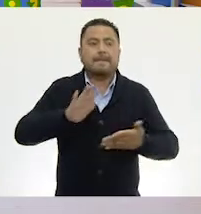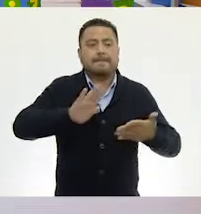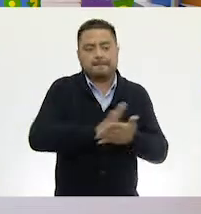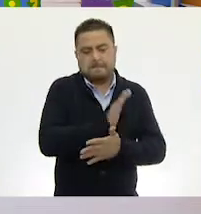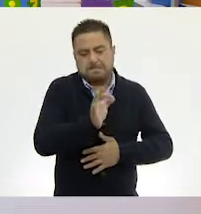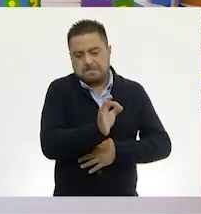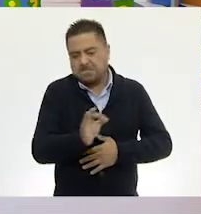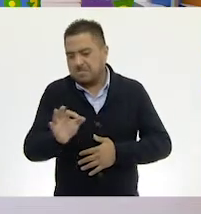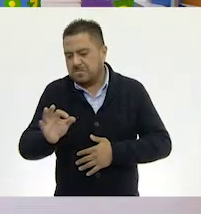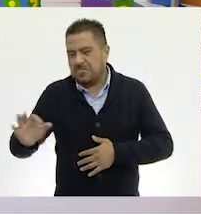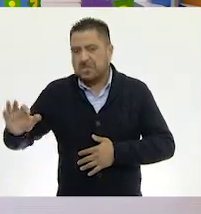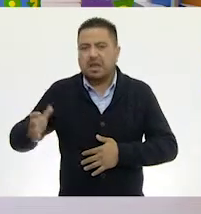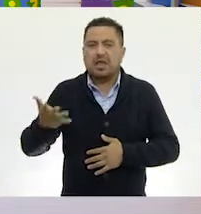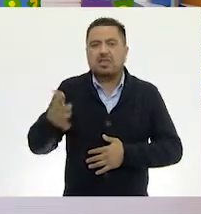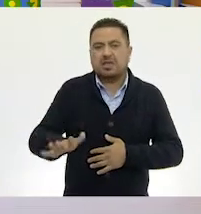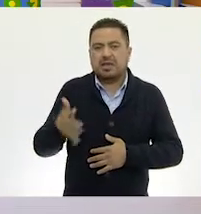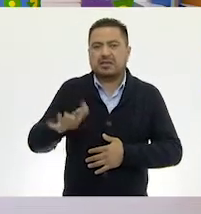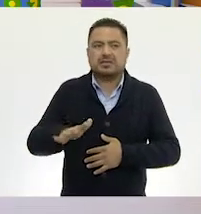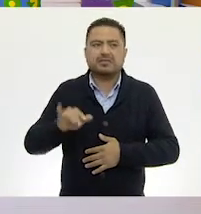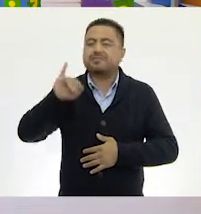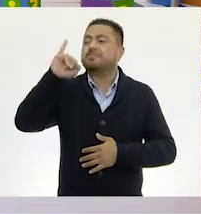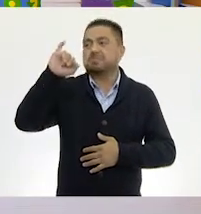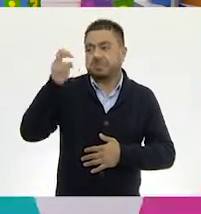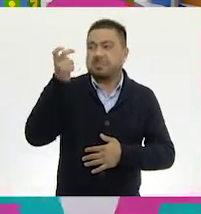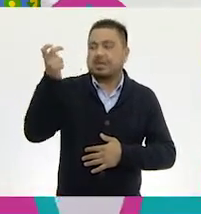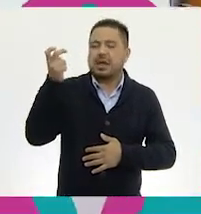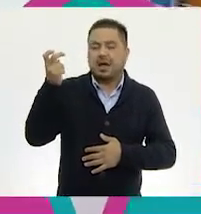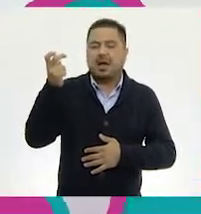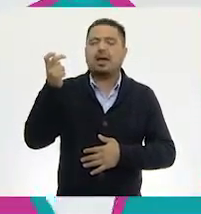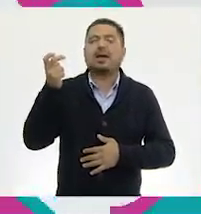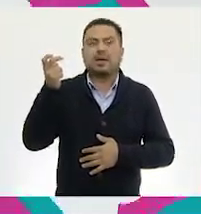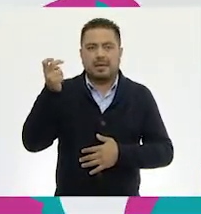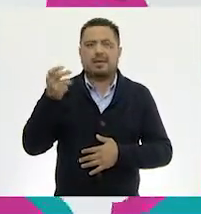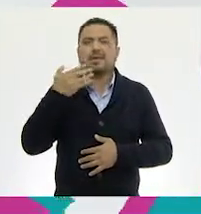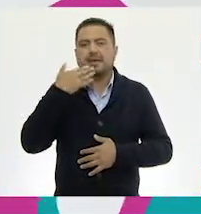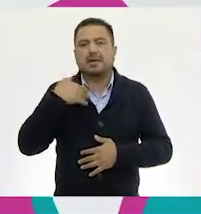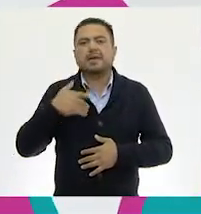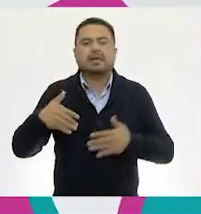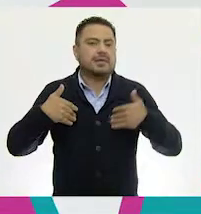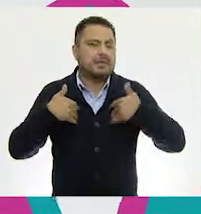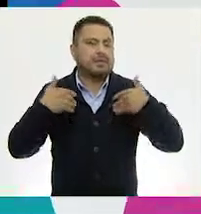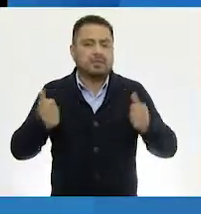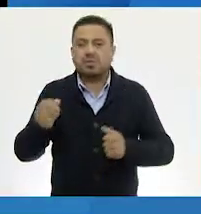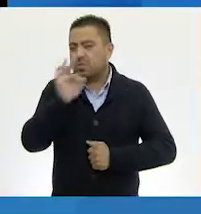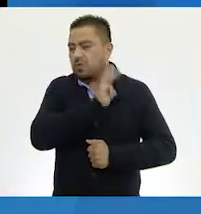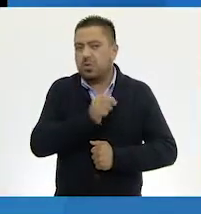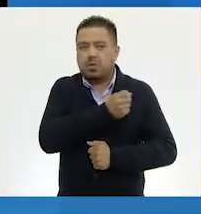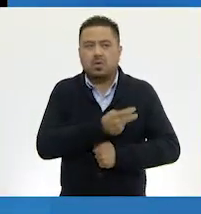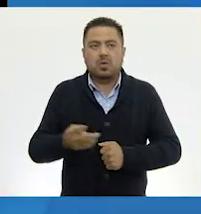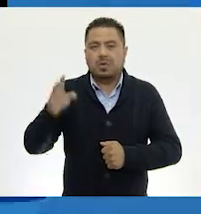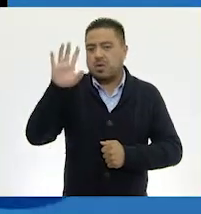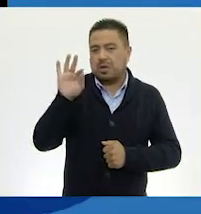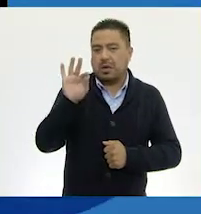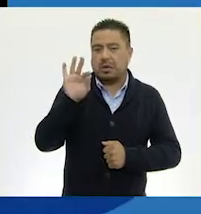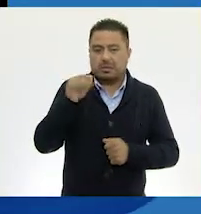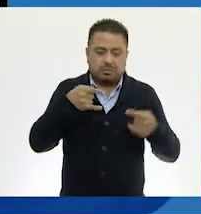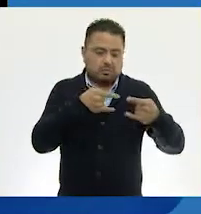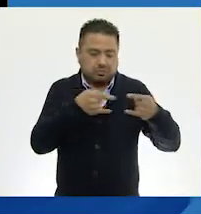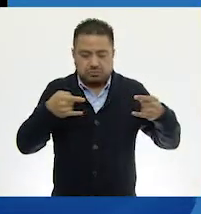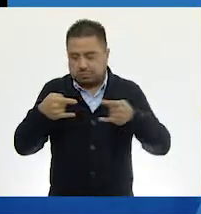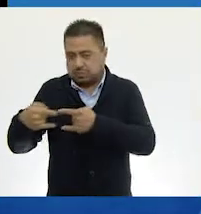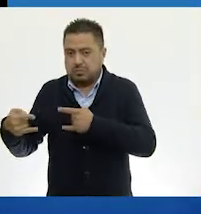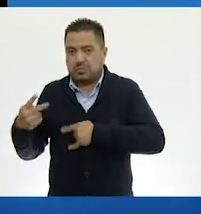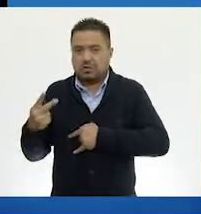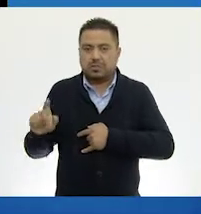monedas de 10. Ah, por supuesto, ya las vi. Exacto. Podemos tener 40 billetes y